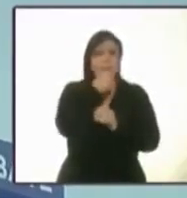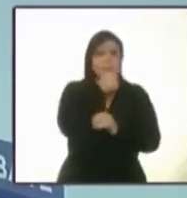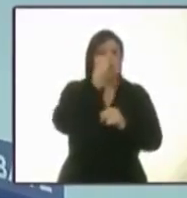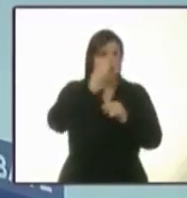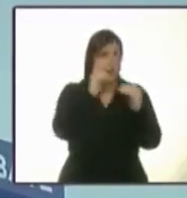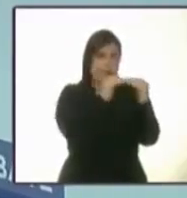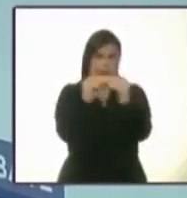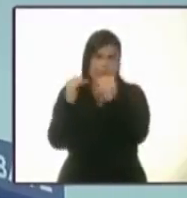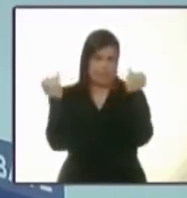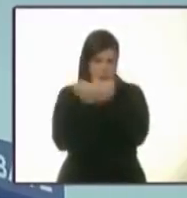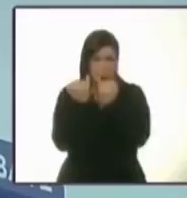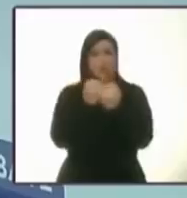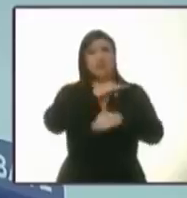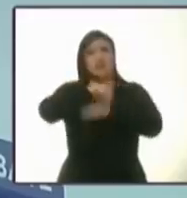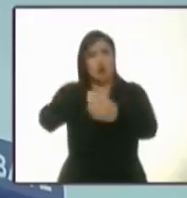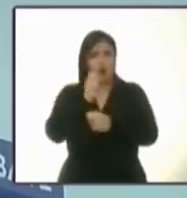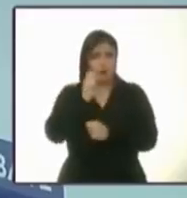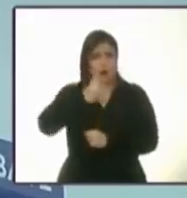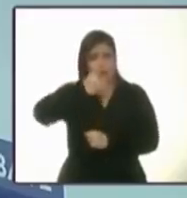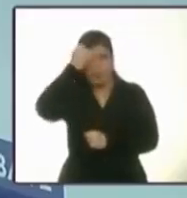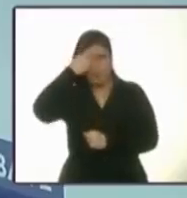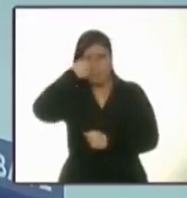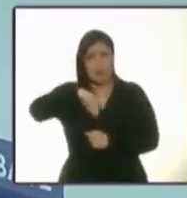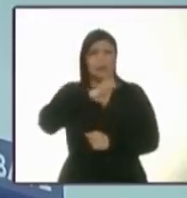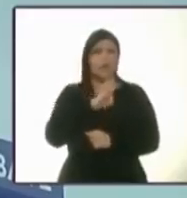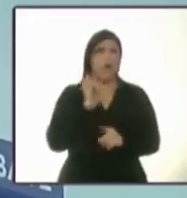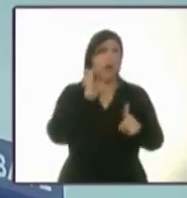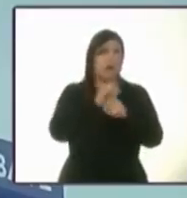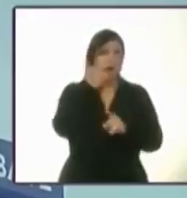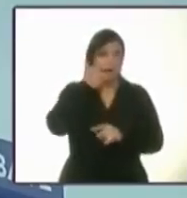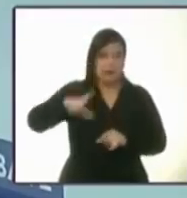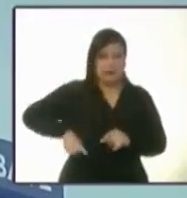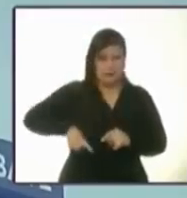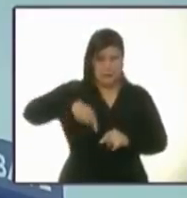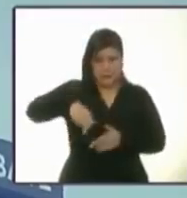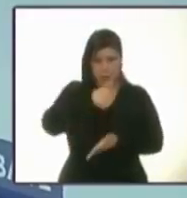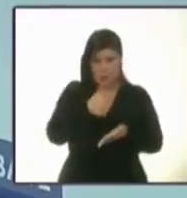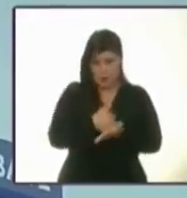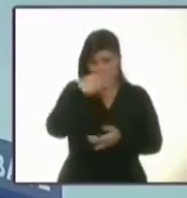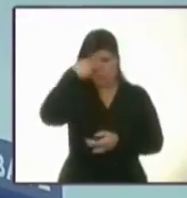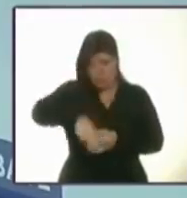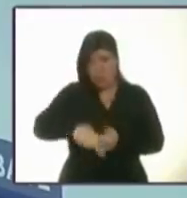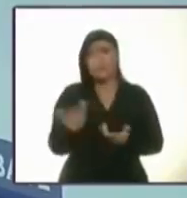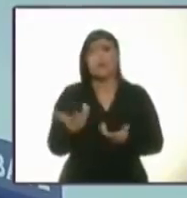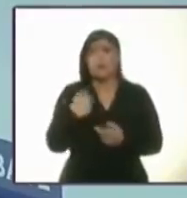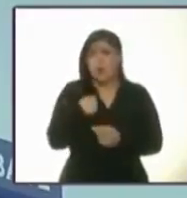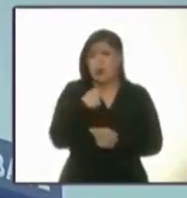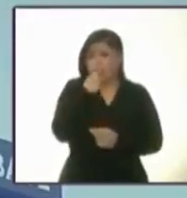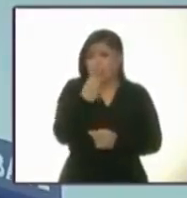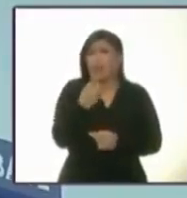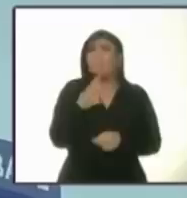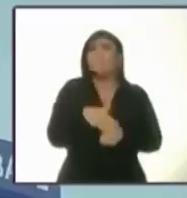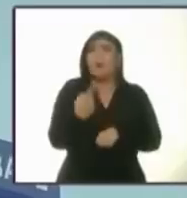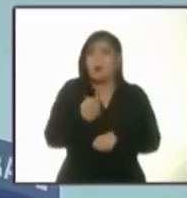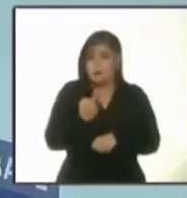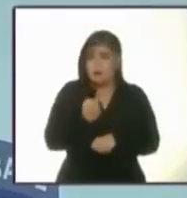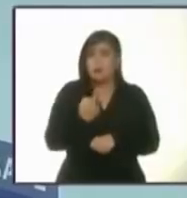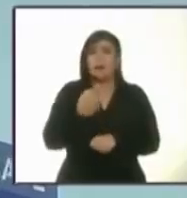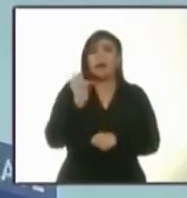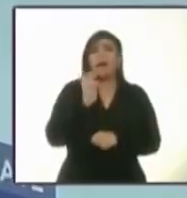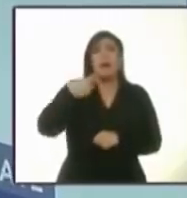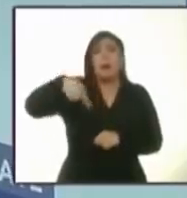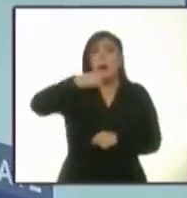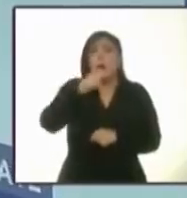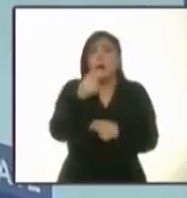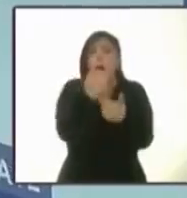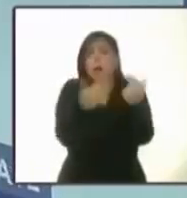candidatos que aspiramos a gobernar esta ciudad. Y debo decirlo porque seguramente ninguno de ustedes